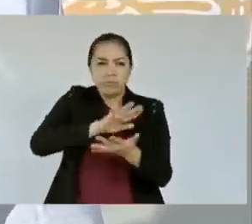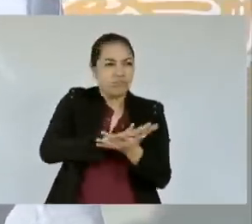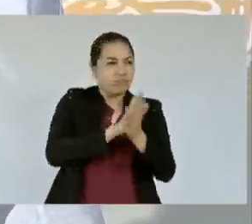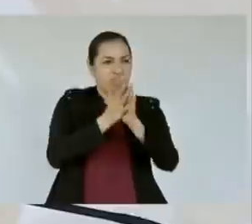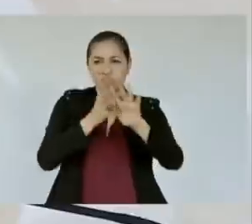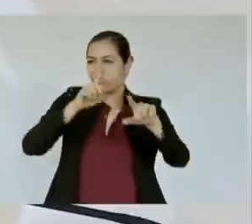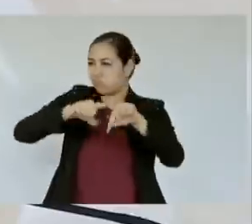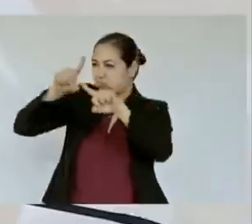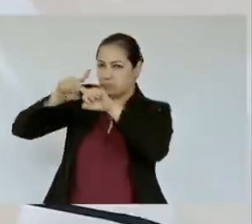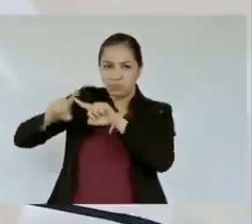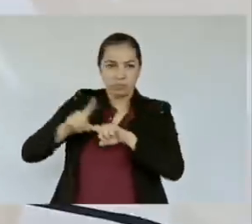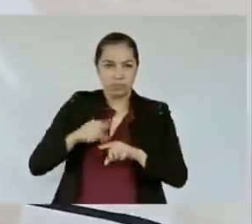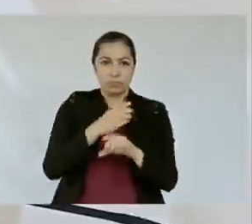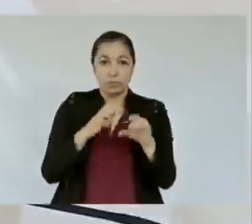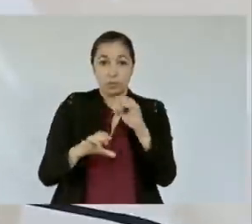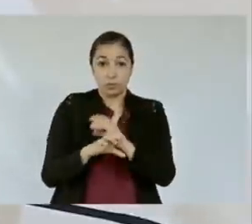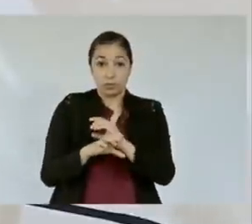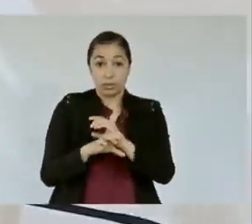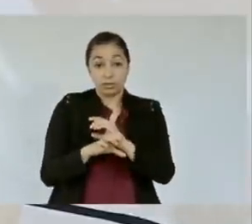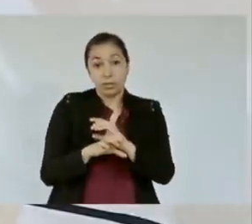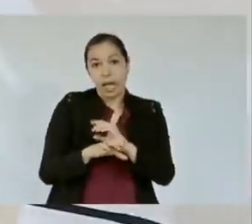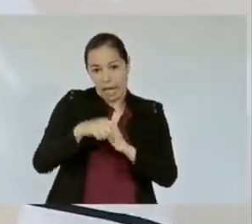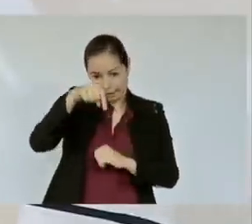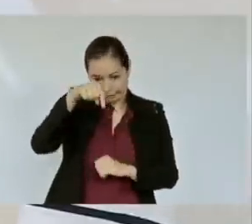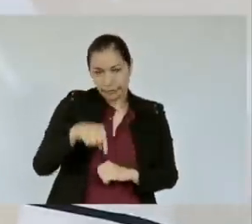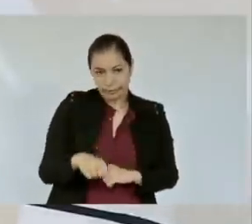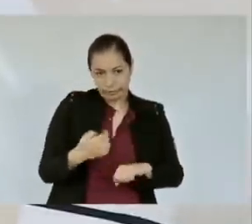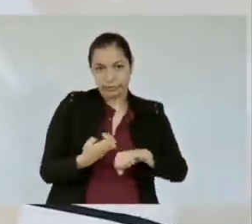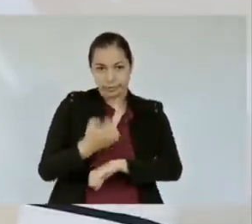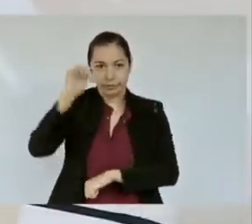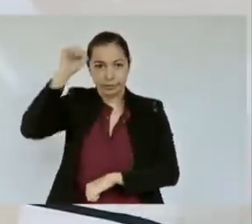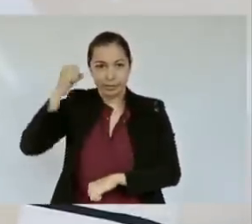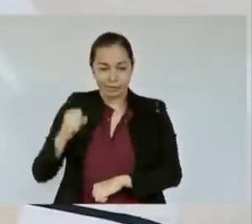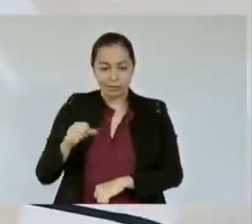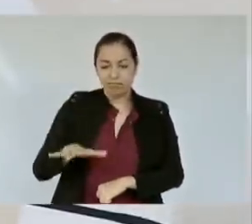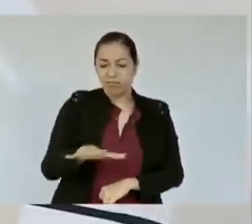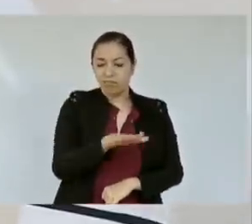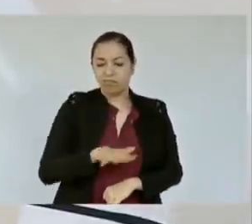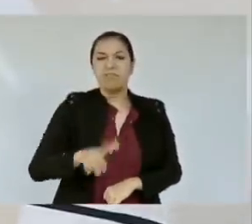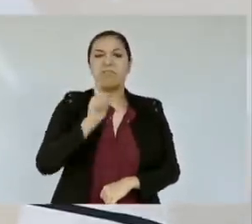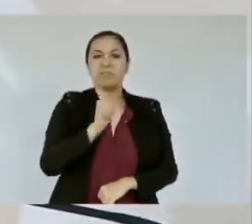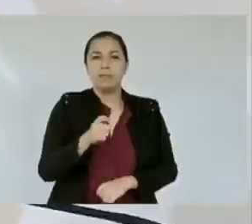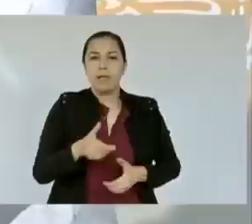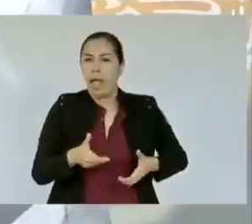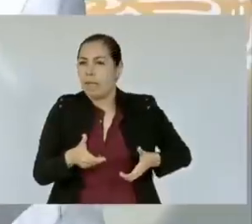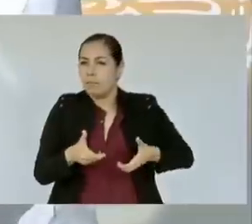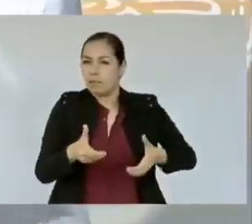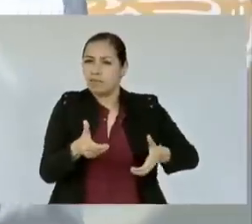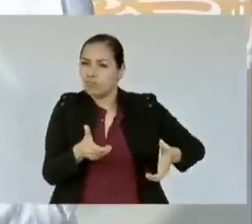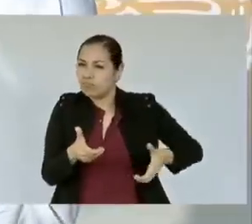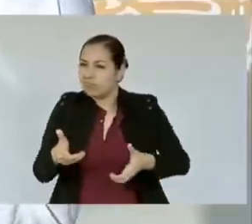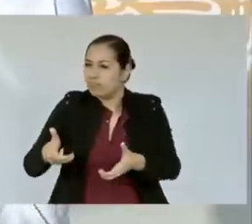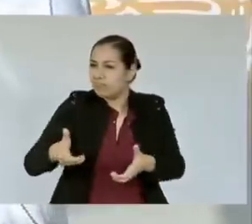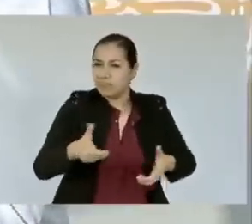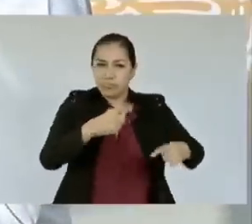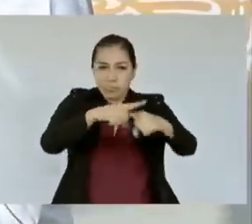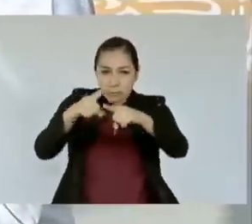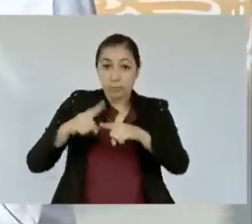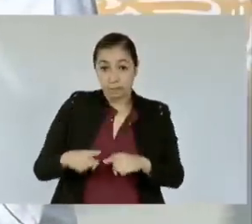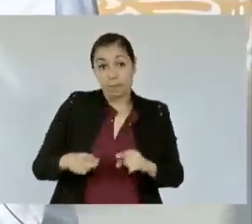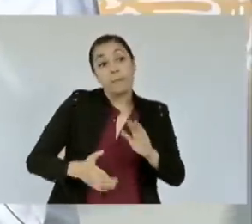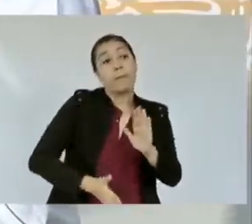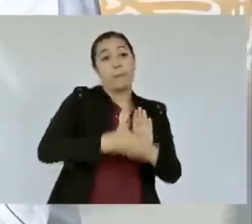aquí en Sinaloa en lo que tiene que ver con caminos se están